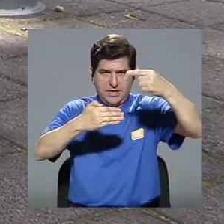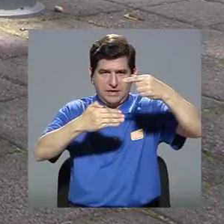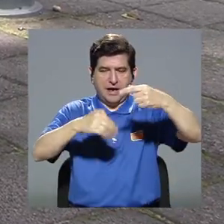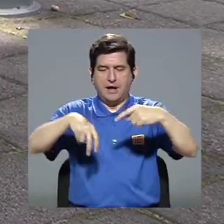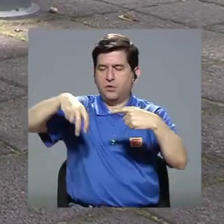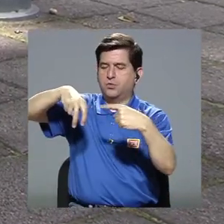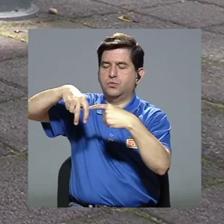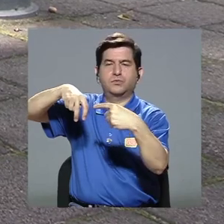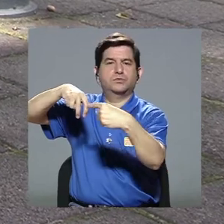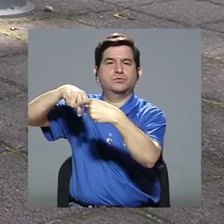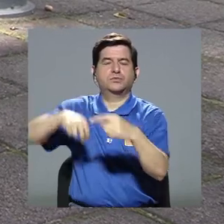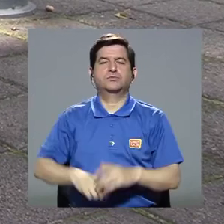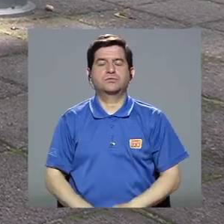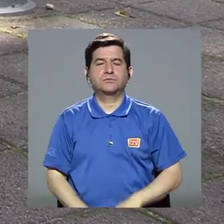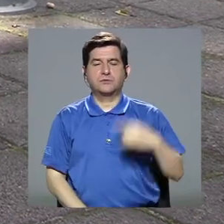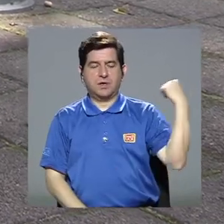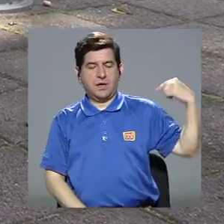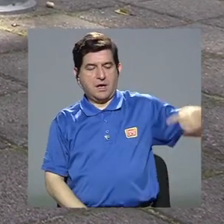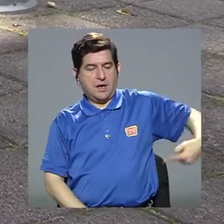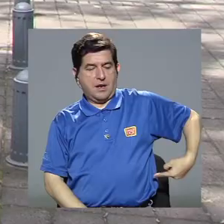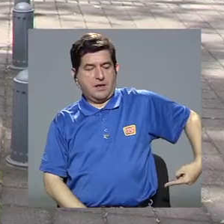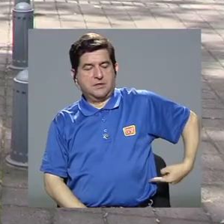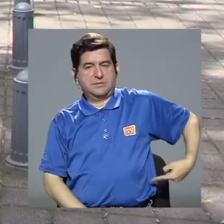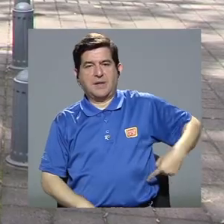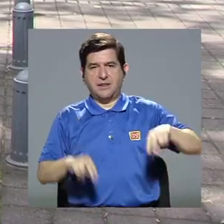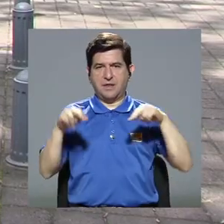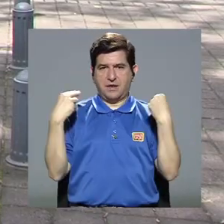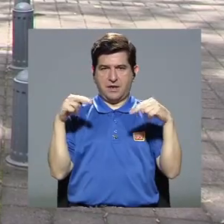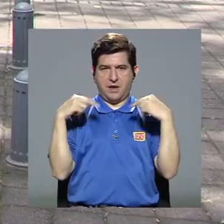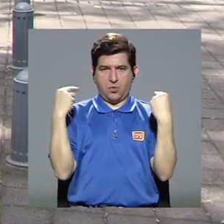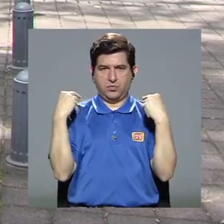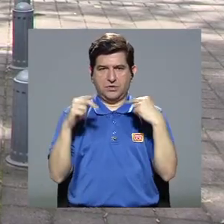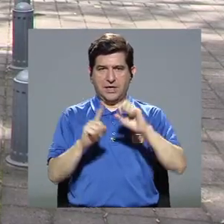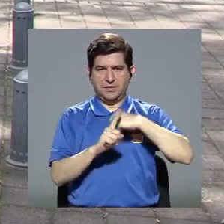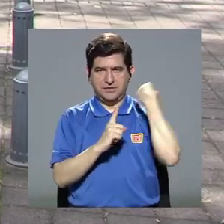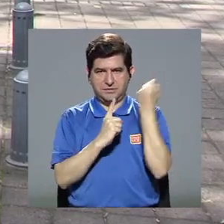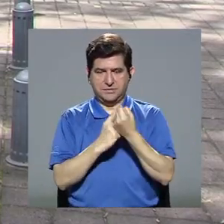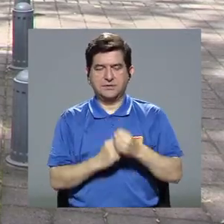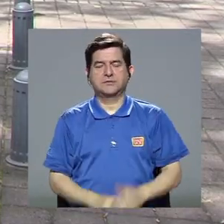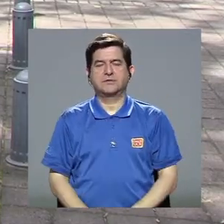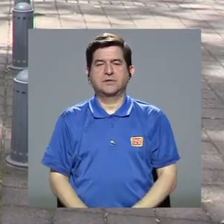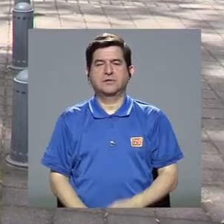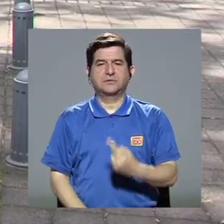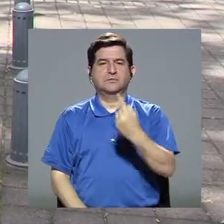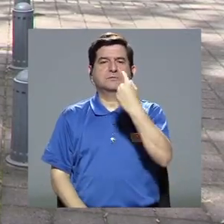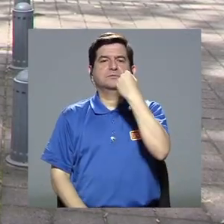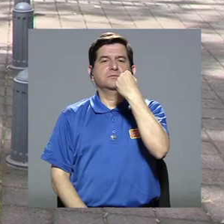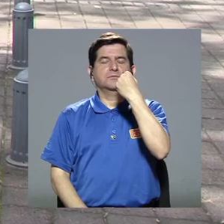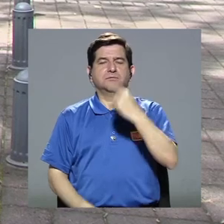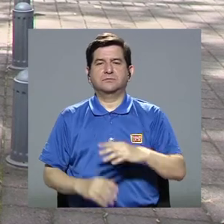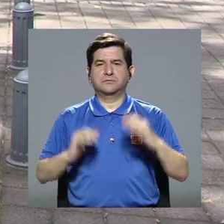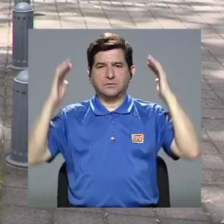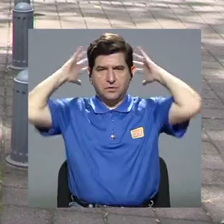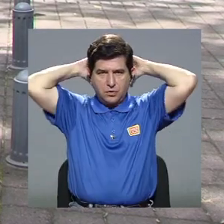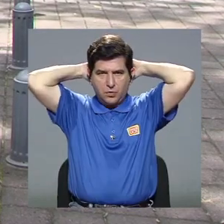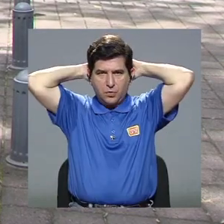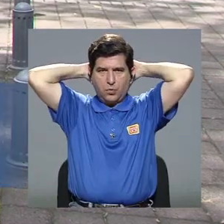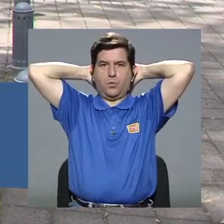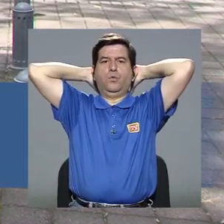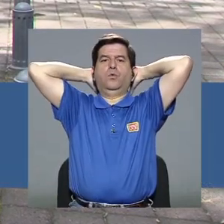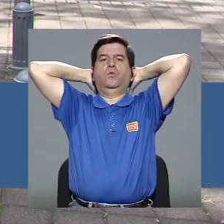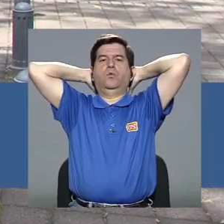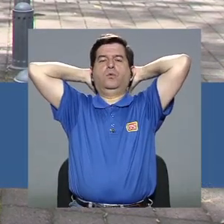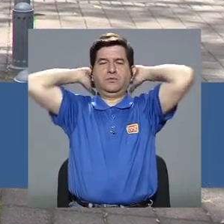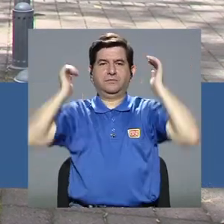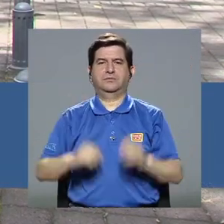grados en las rodillas, la espalda neutra, tratamos la espalda baja en posición neutra y en la inhalación vamos a llevar el tronco